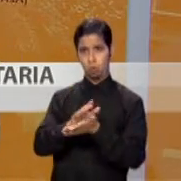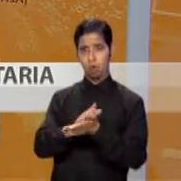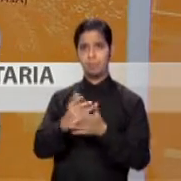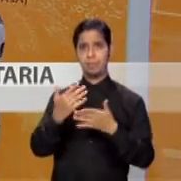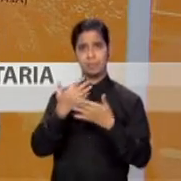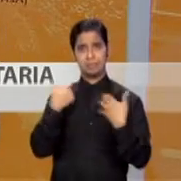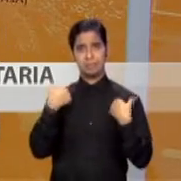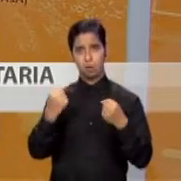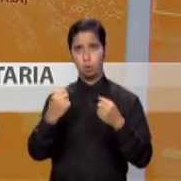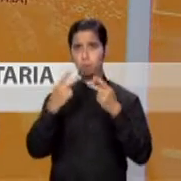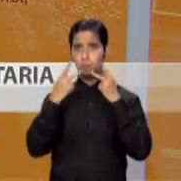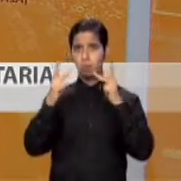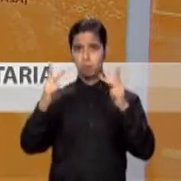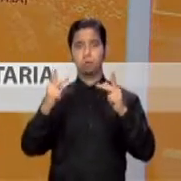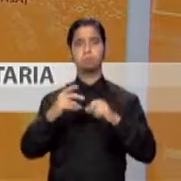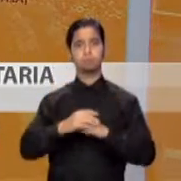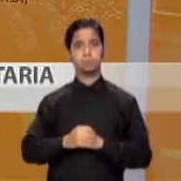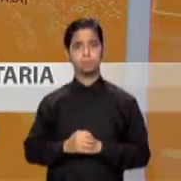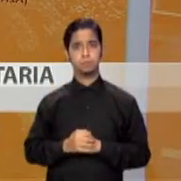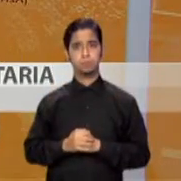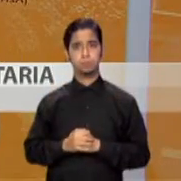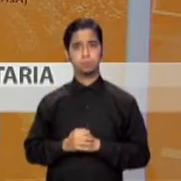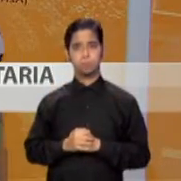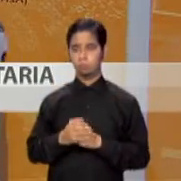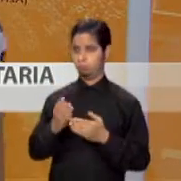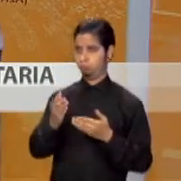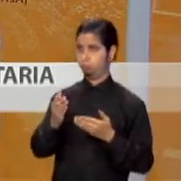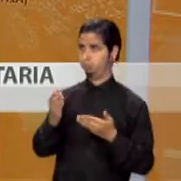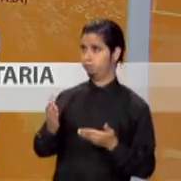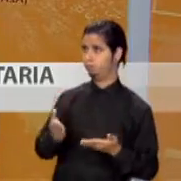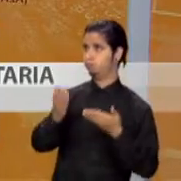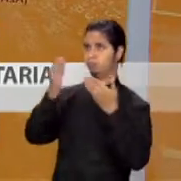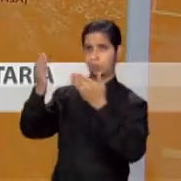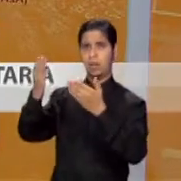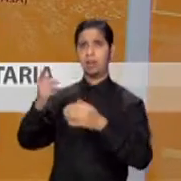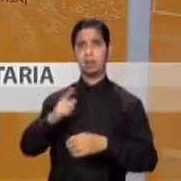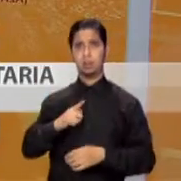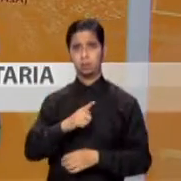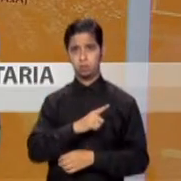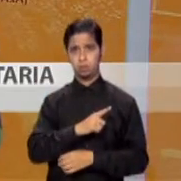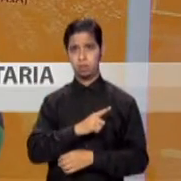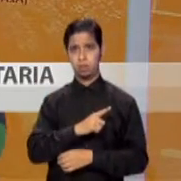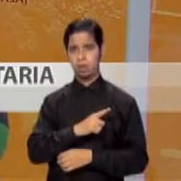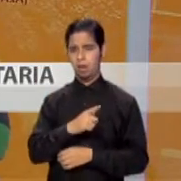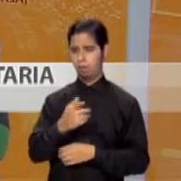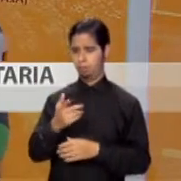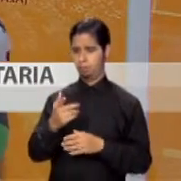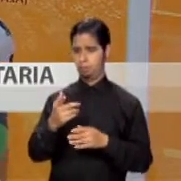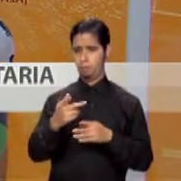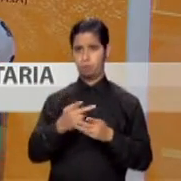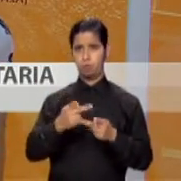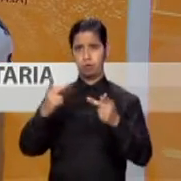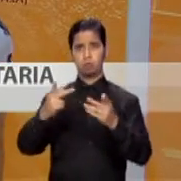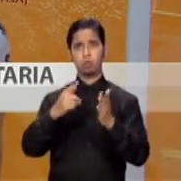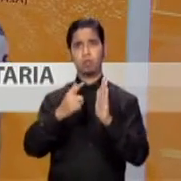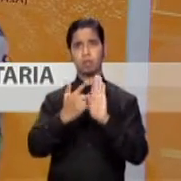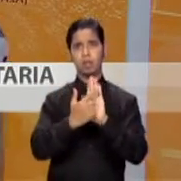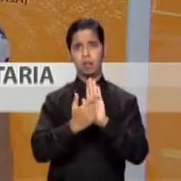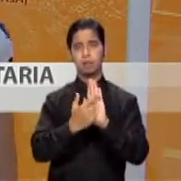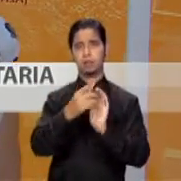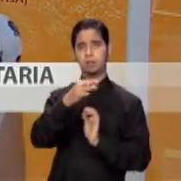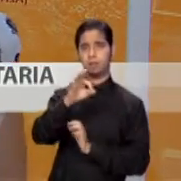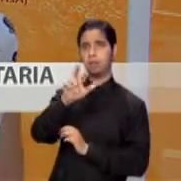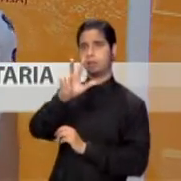sugerido y hemos llevado a la legislatura un proyecto de ley, el 1935 de la Cámara de